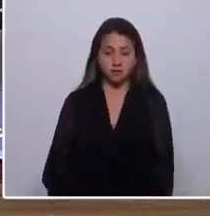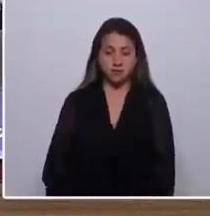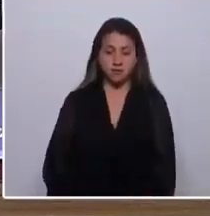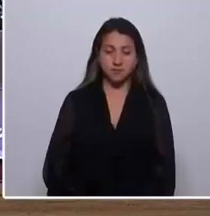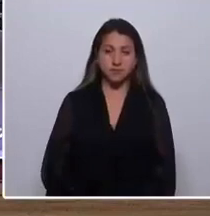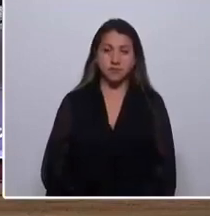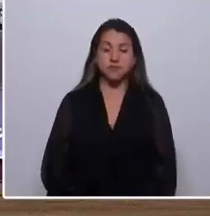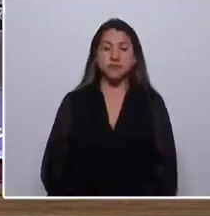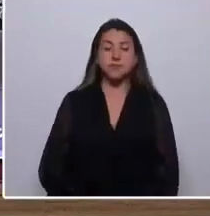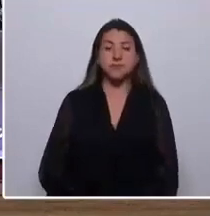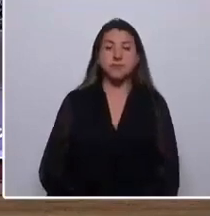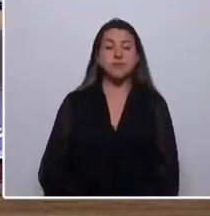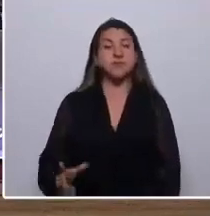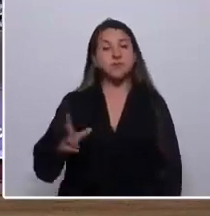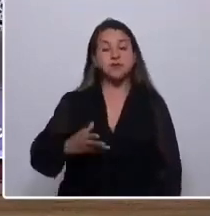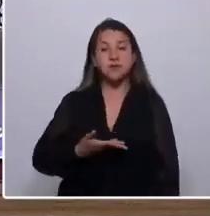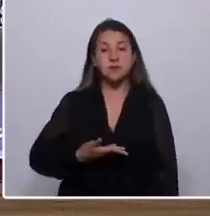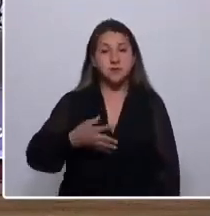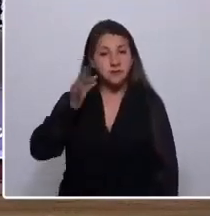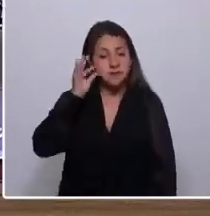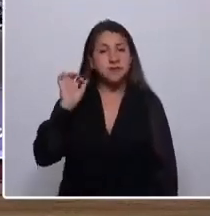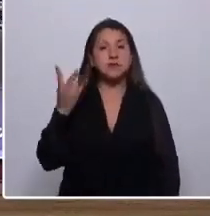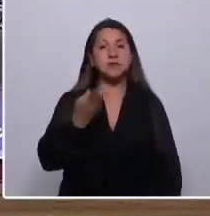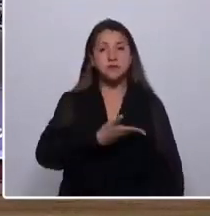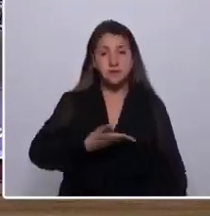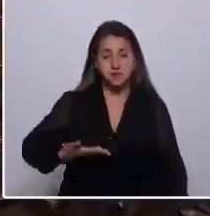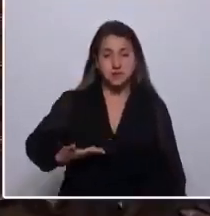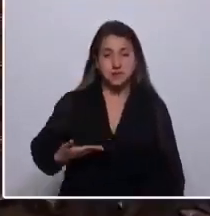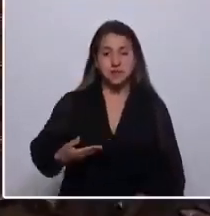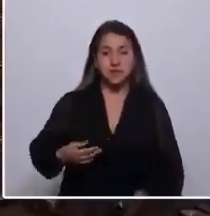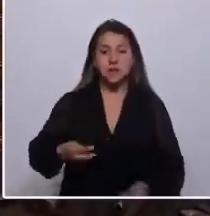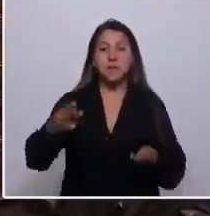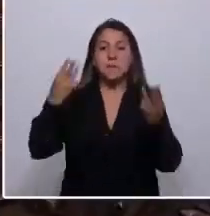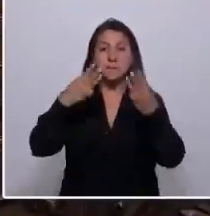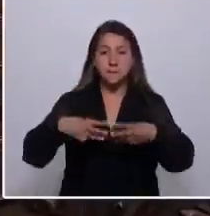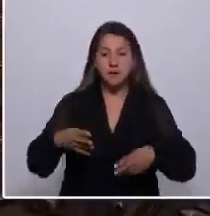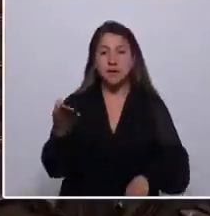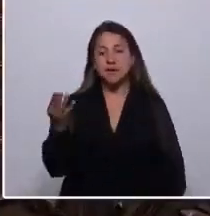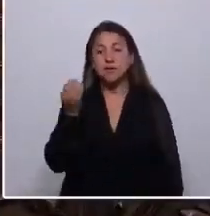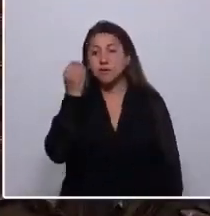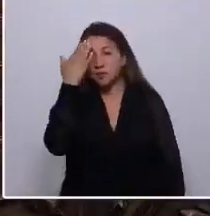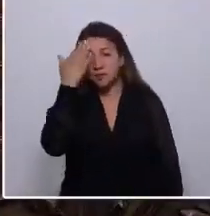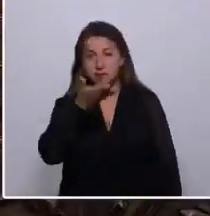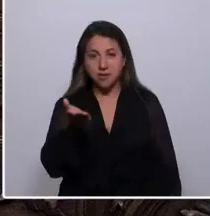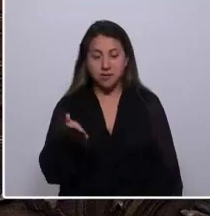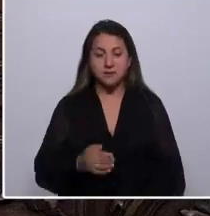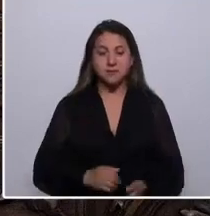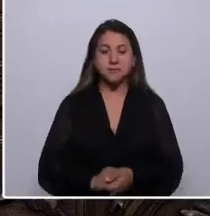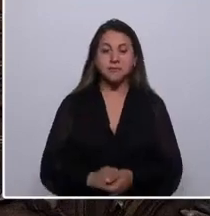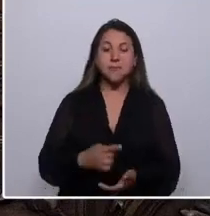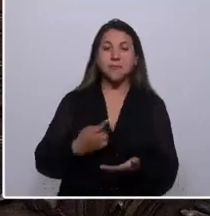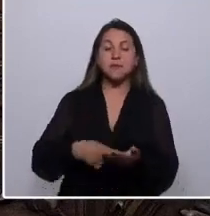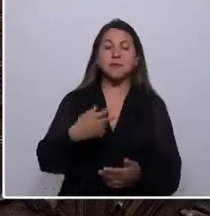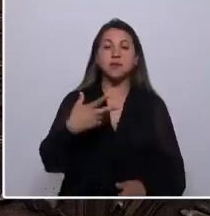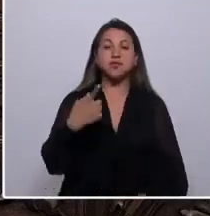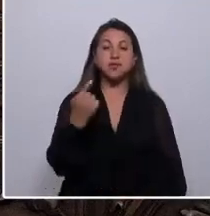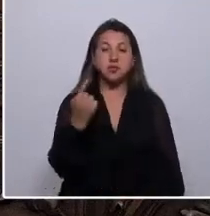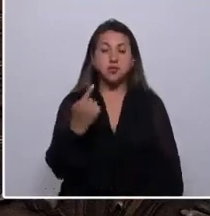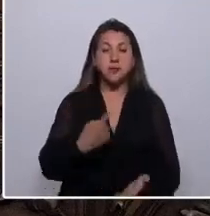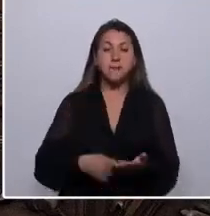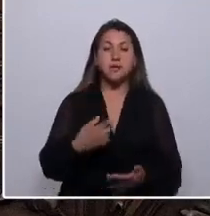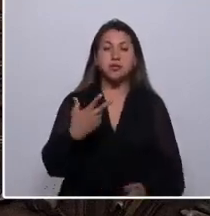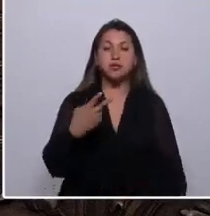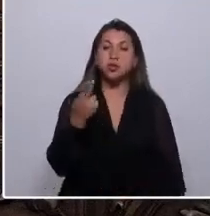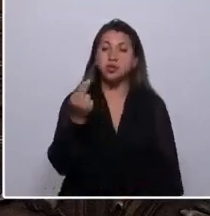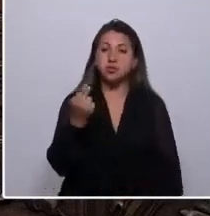Señora Presidenta, señora Vicepresidenta Magallánica, buenos días. 1811, 1812,